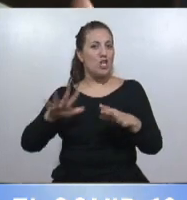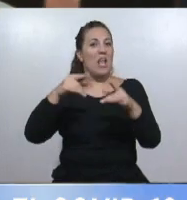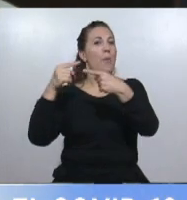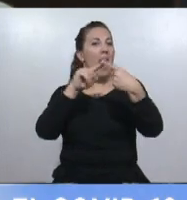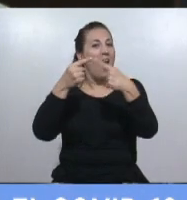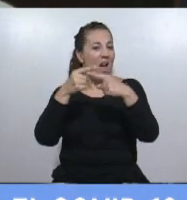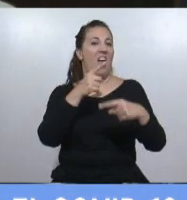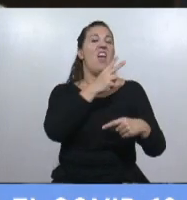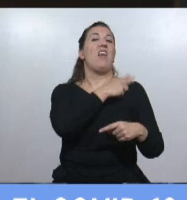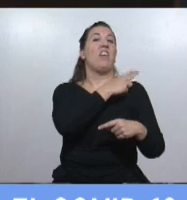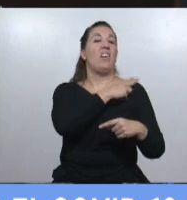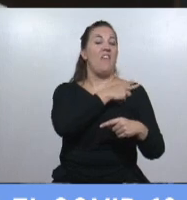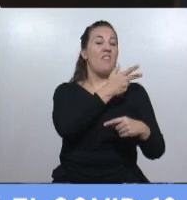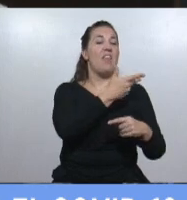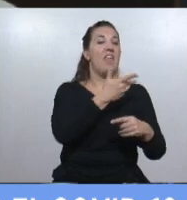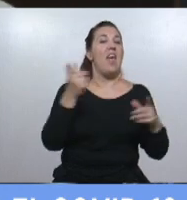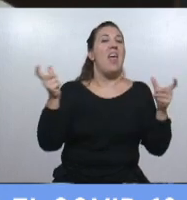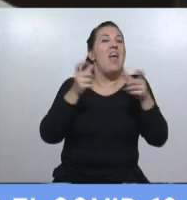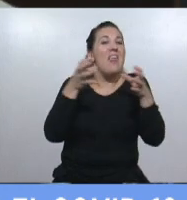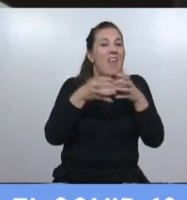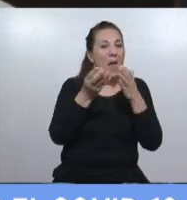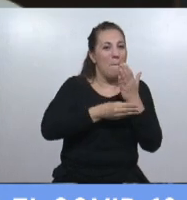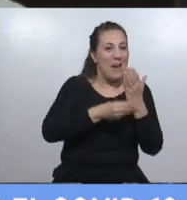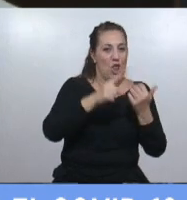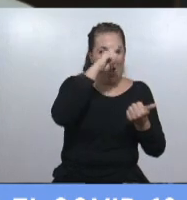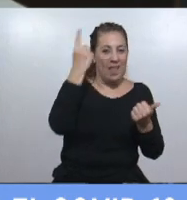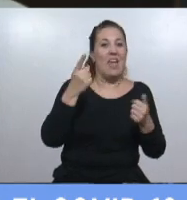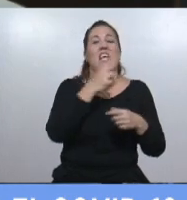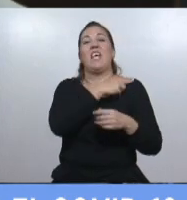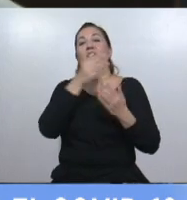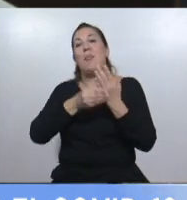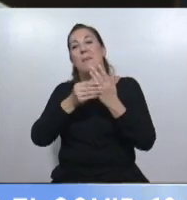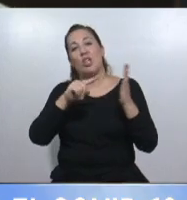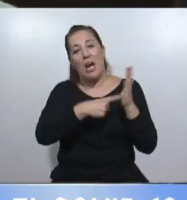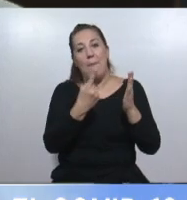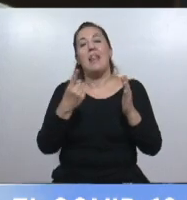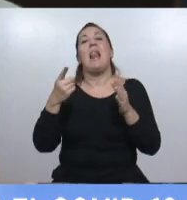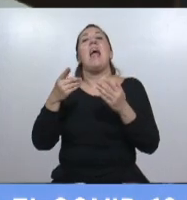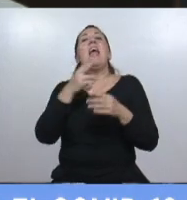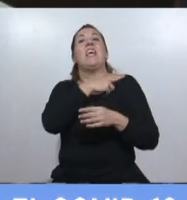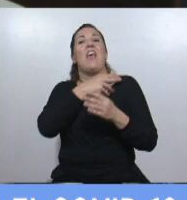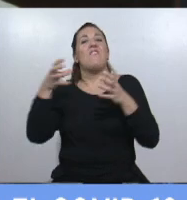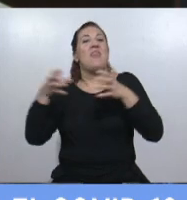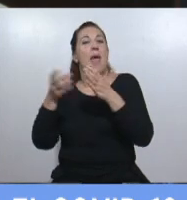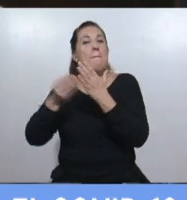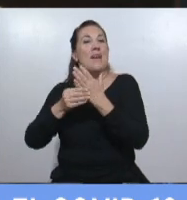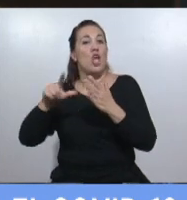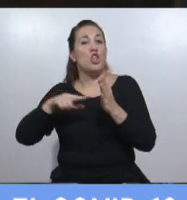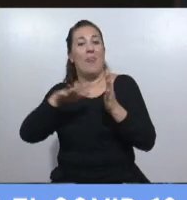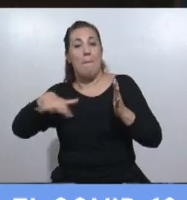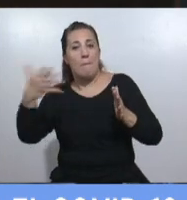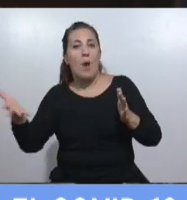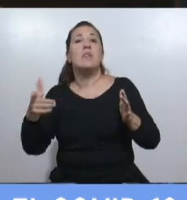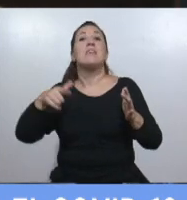el Jefe de Gabinete de la Nación, el Jefe de Gabinete de la Provincia de Buenos Aires, y el Jefe de Gabinete de la Ciudad, mientras estaban consensuando las